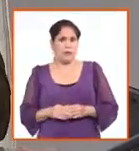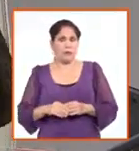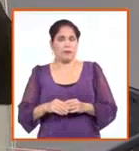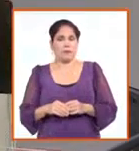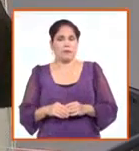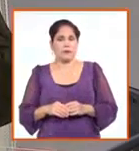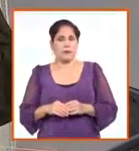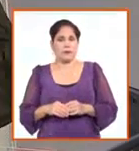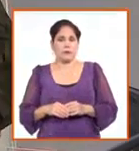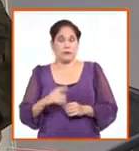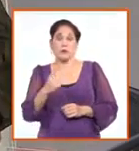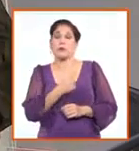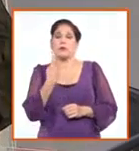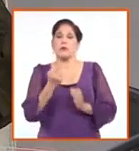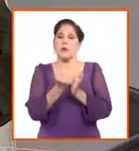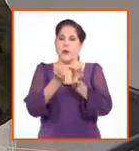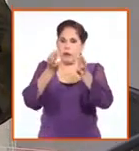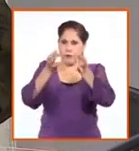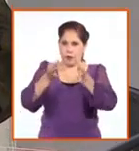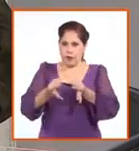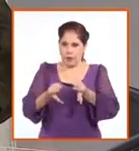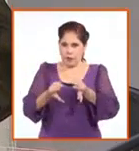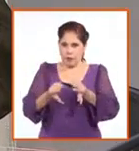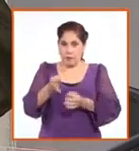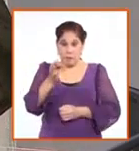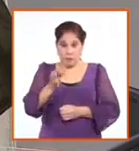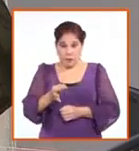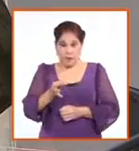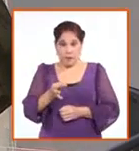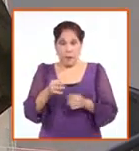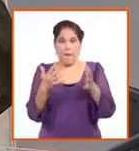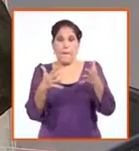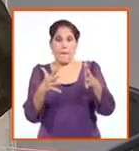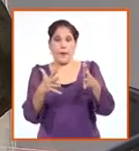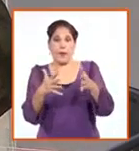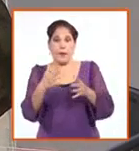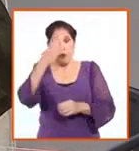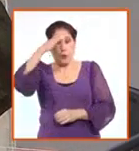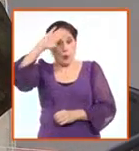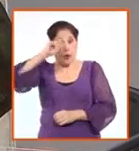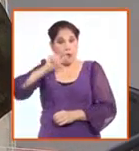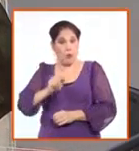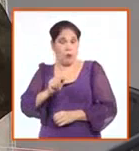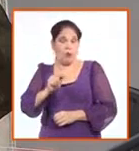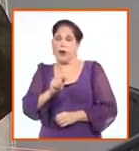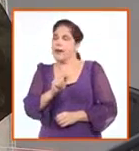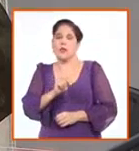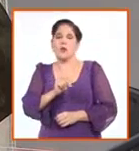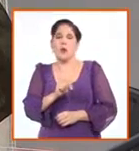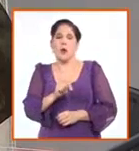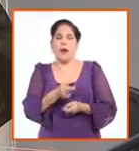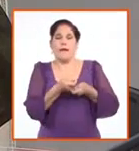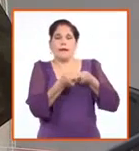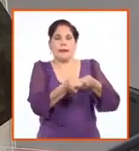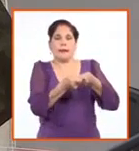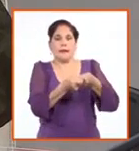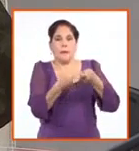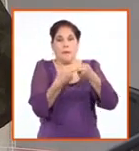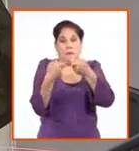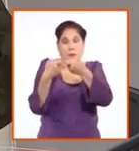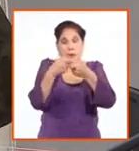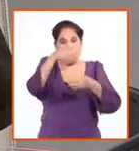ratificamos una vez más que el miedo creíble para un cubano es una manipulación política